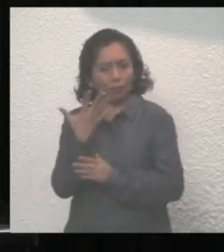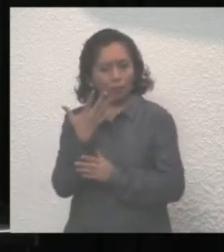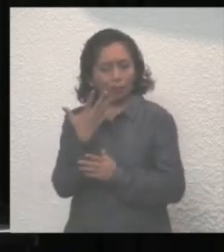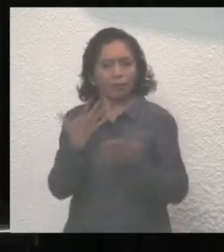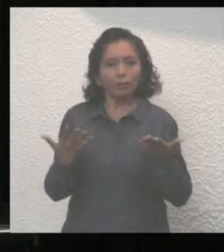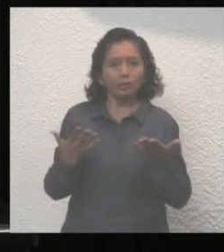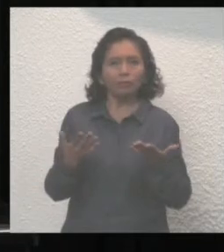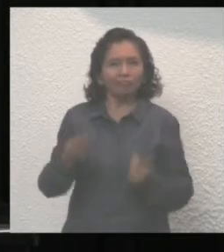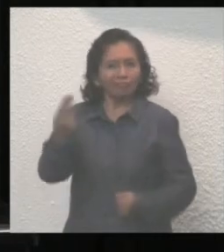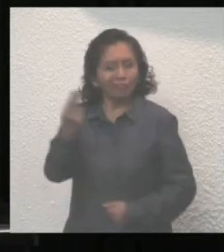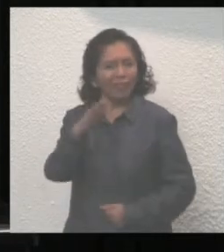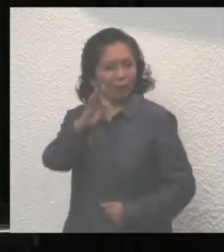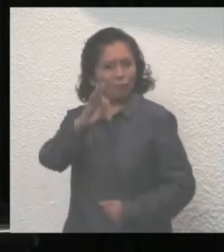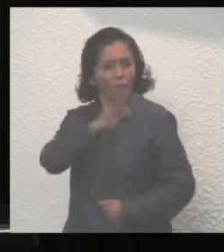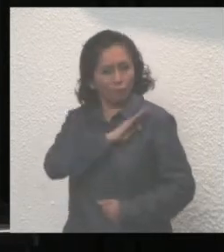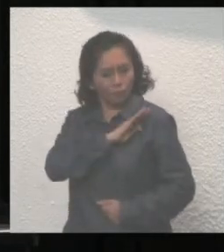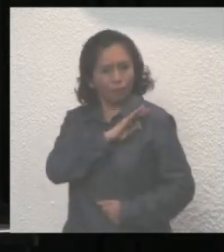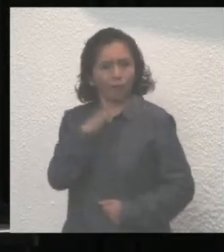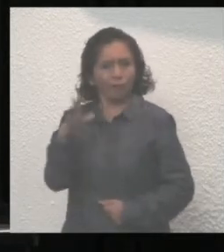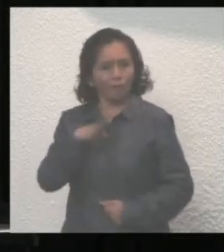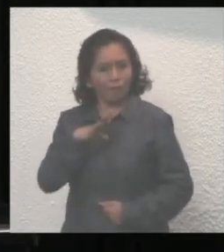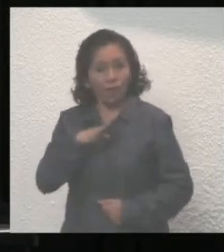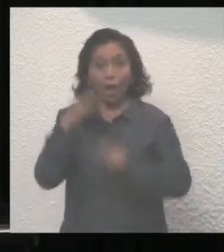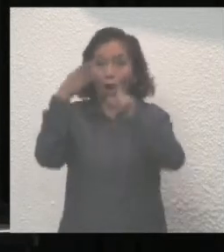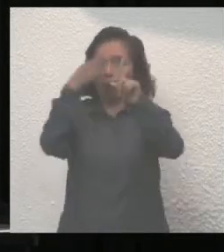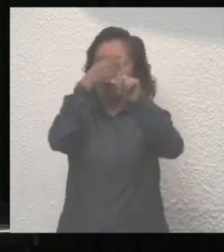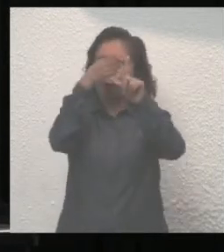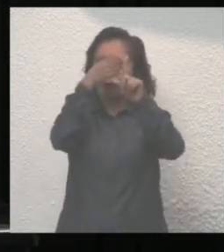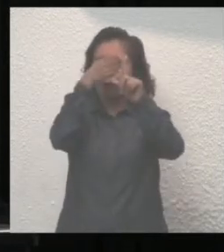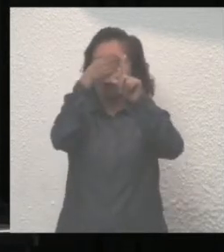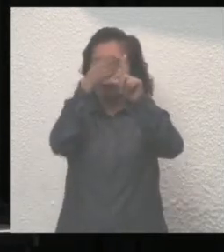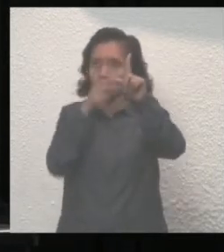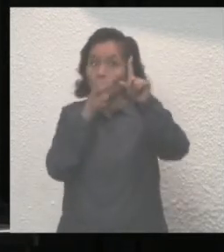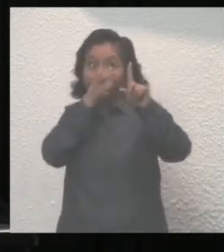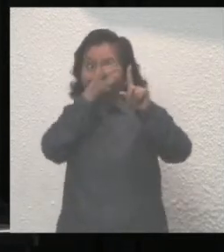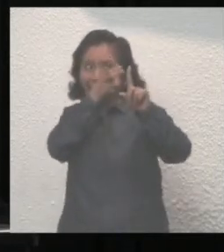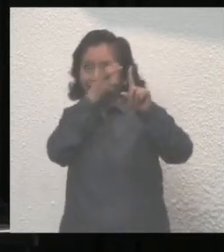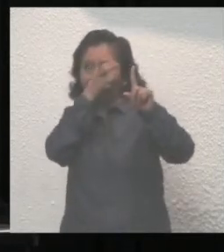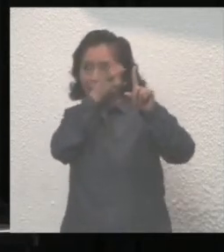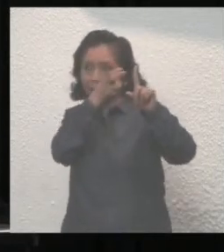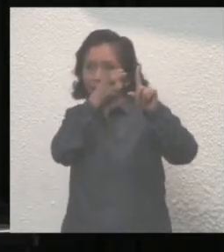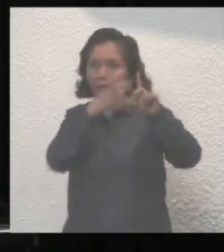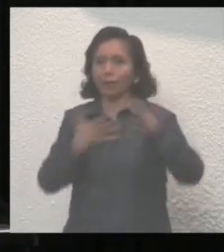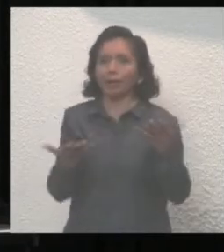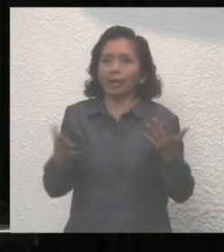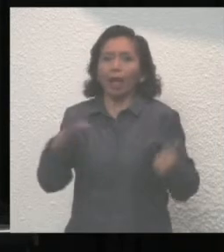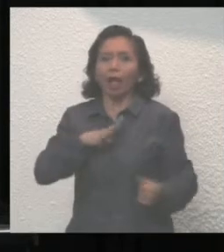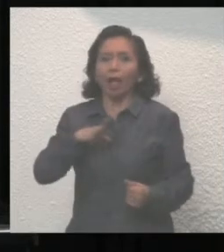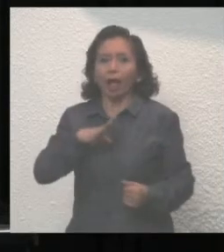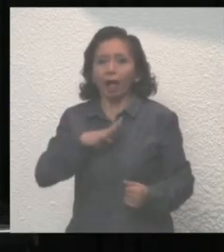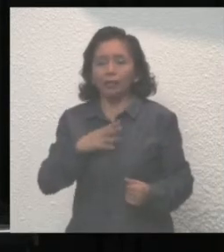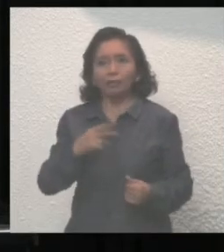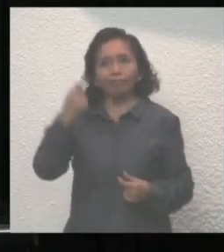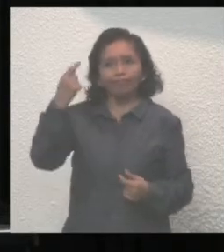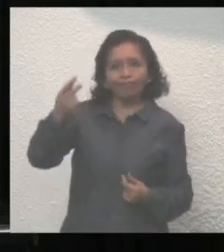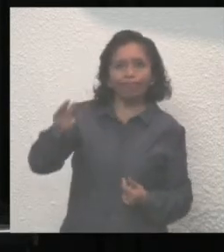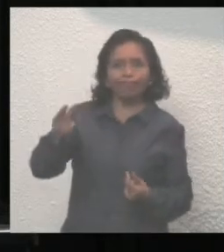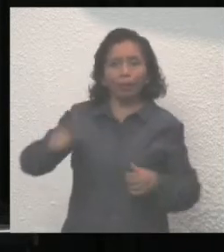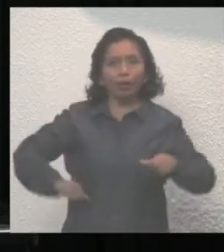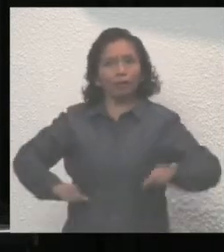a tener fe en los objetivos y en Teresa de carácter para que prevalezca la inteligencia,